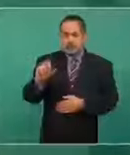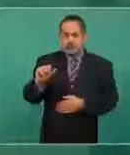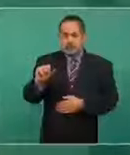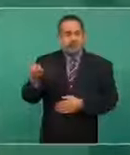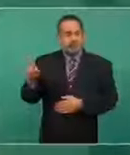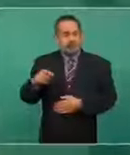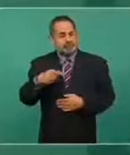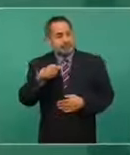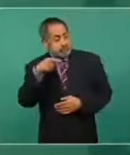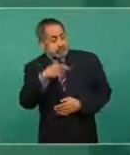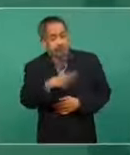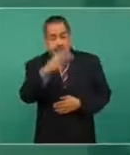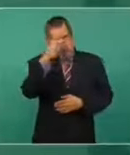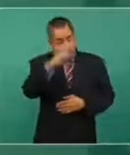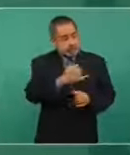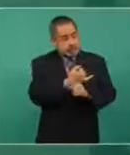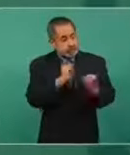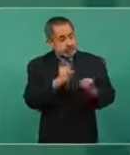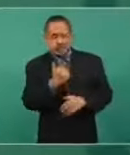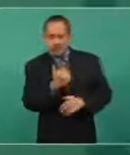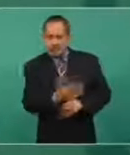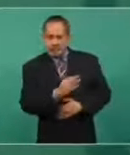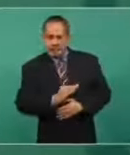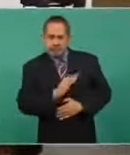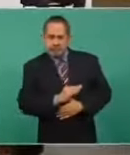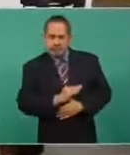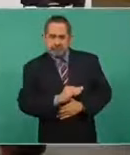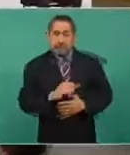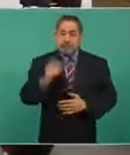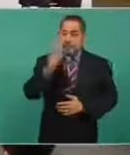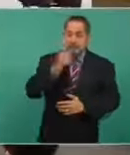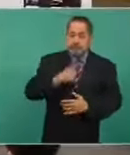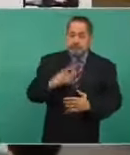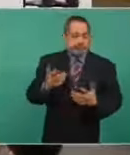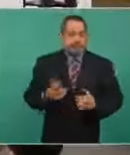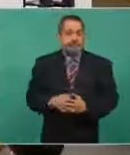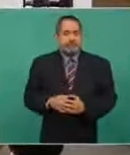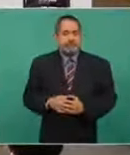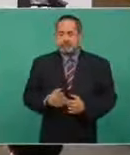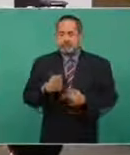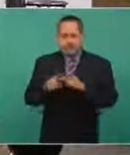de nuestra independencia. Entonces, por favor, doctor.